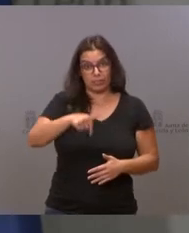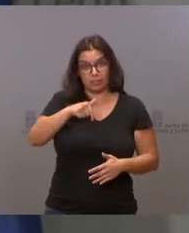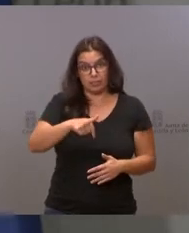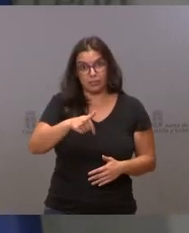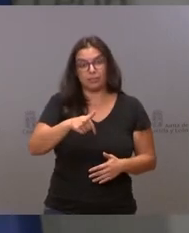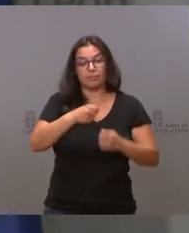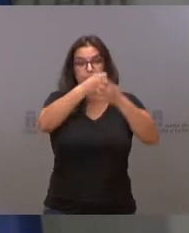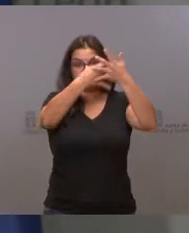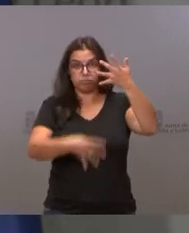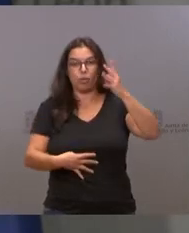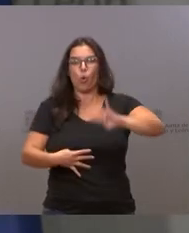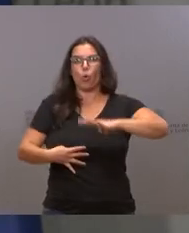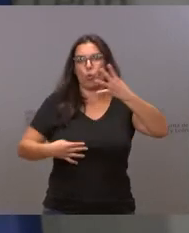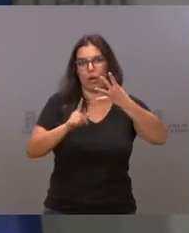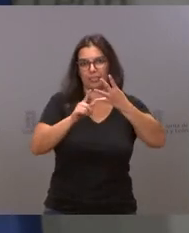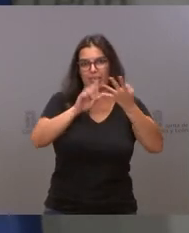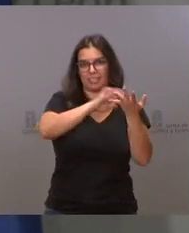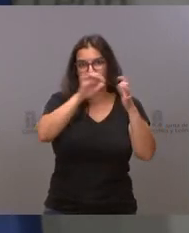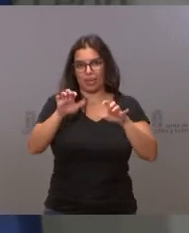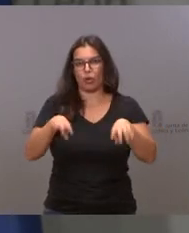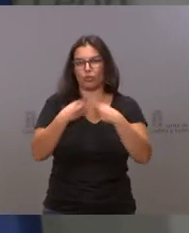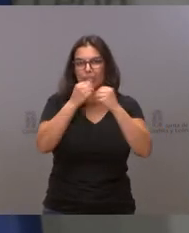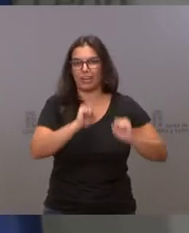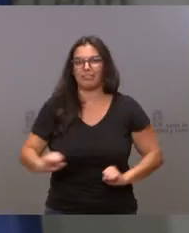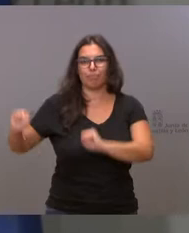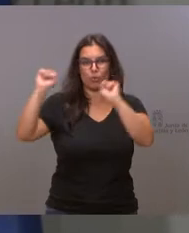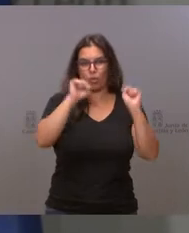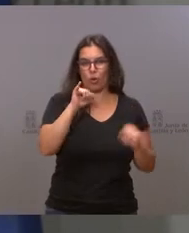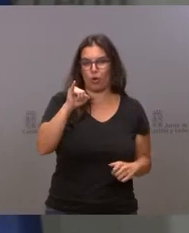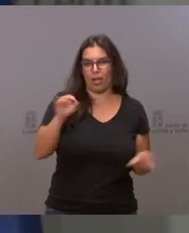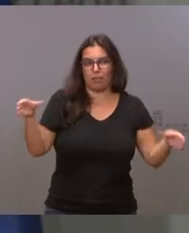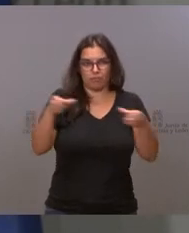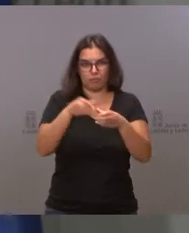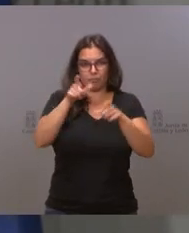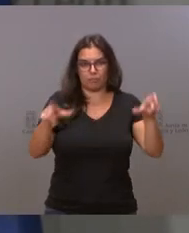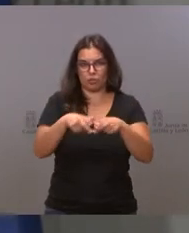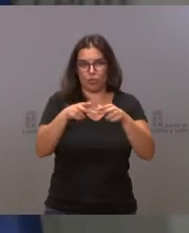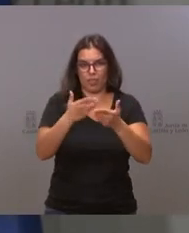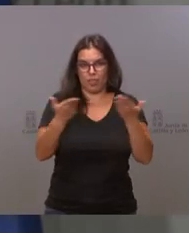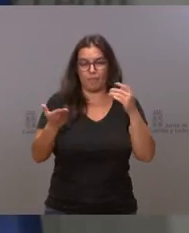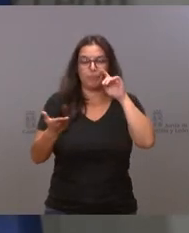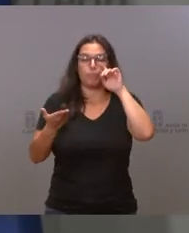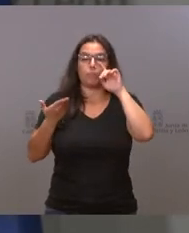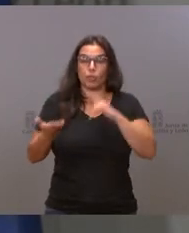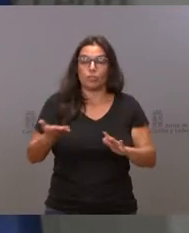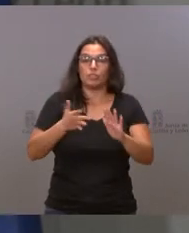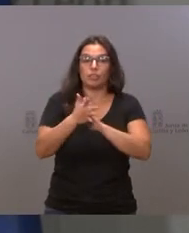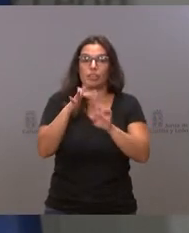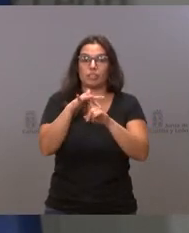el ranking de inmunización en nuestro país. Por tanto, la situación